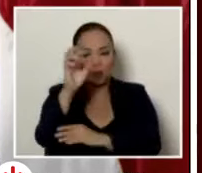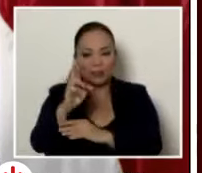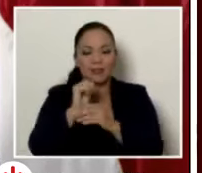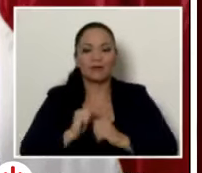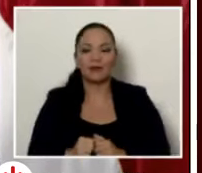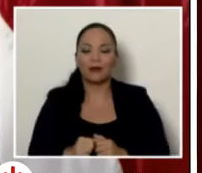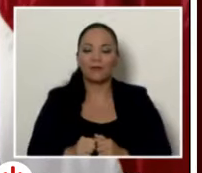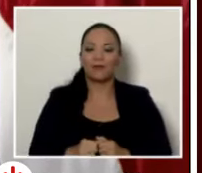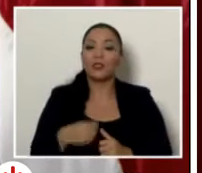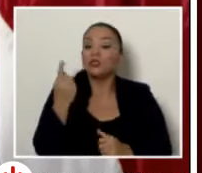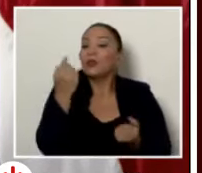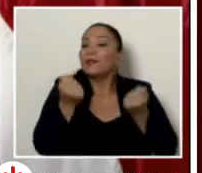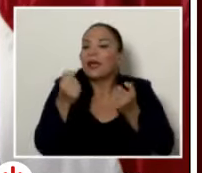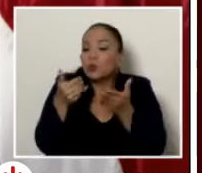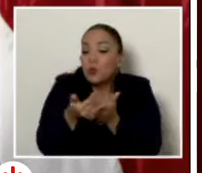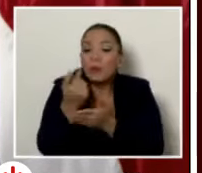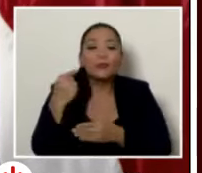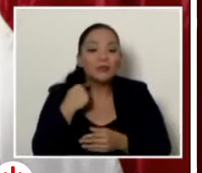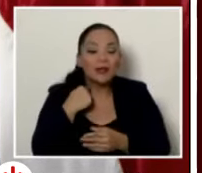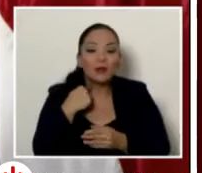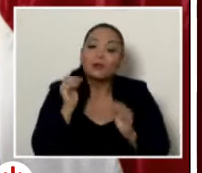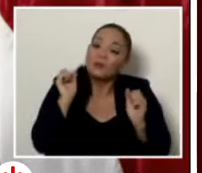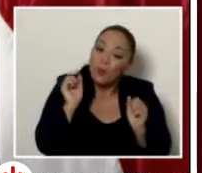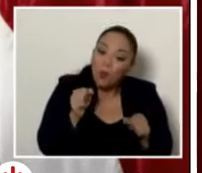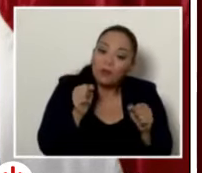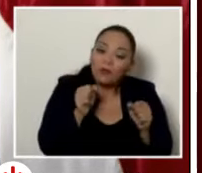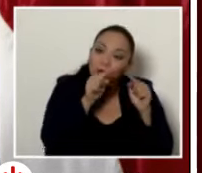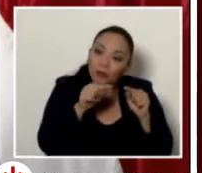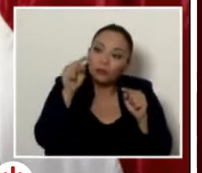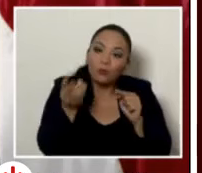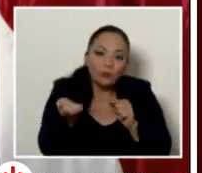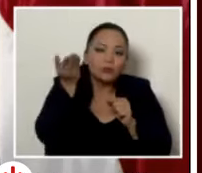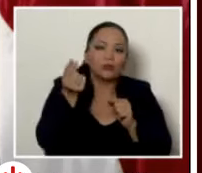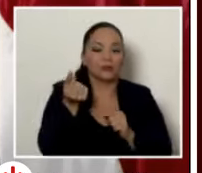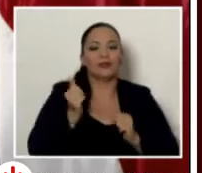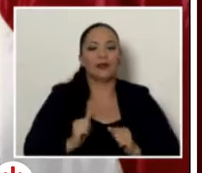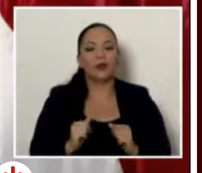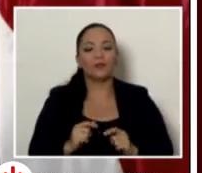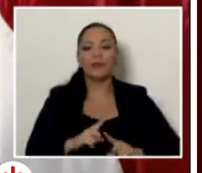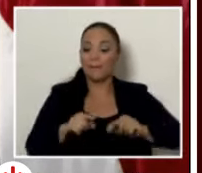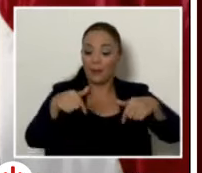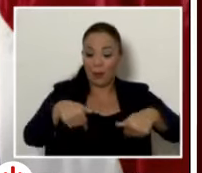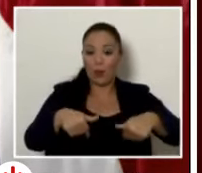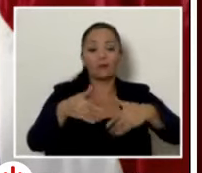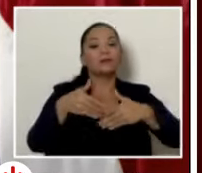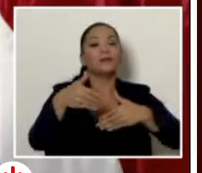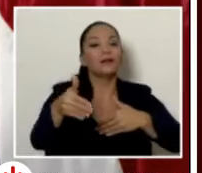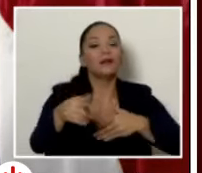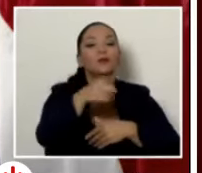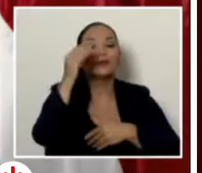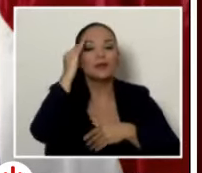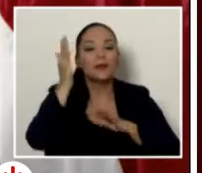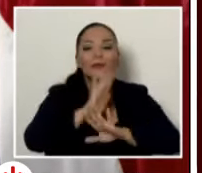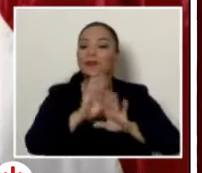son los carros caros, podrían ir para arriba, y de hoy, del momento para adelante, sepa que ya